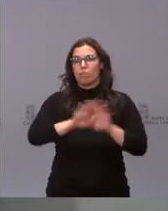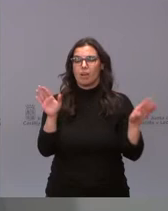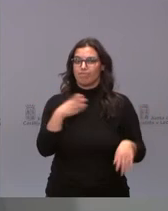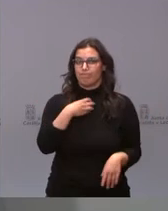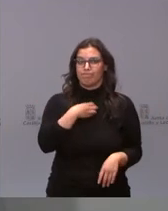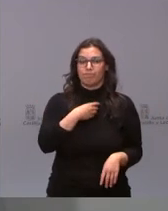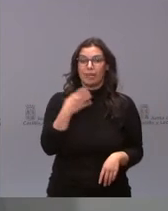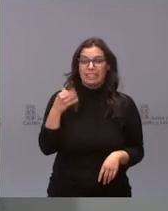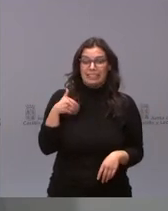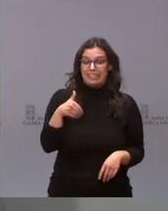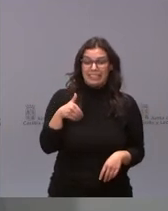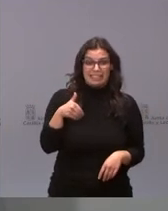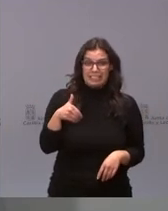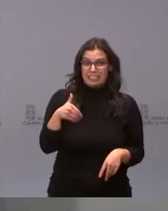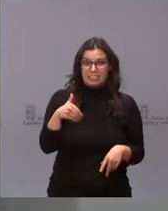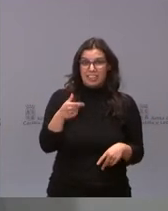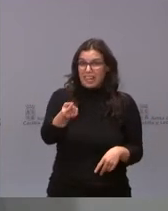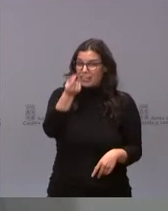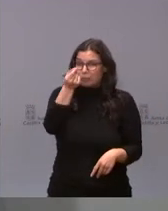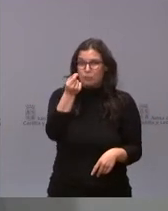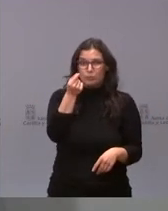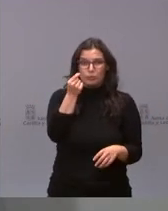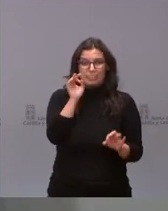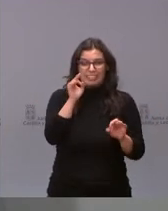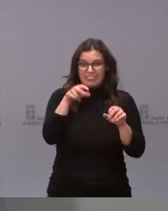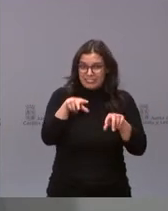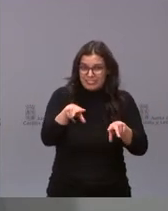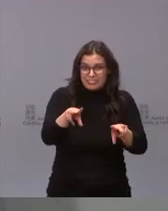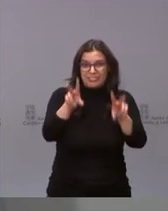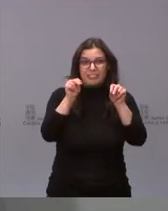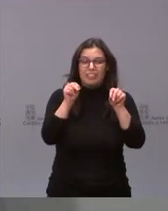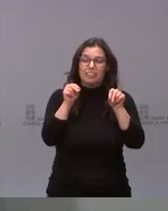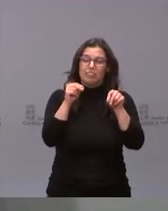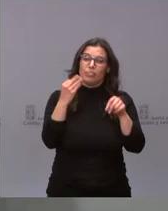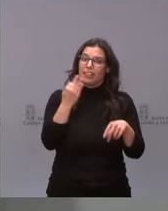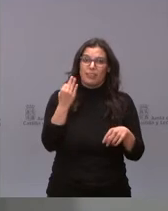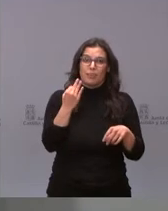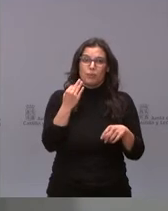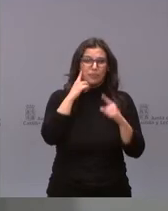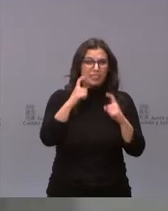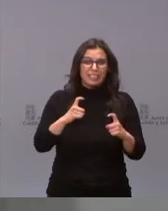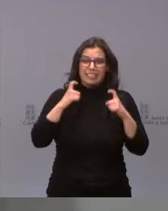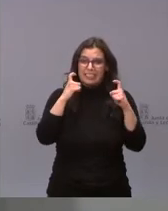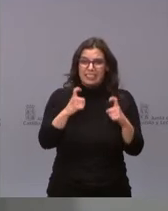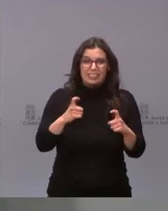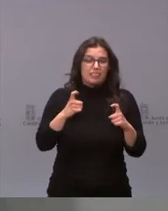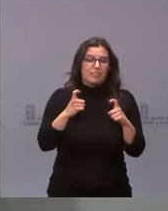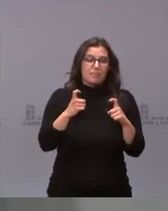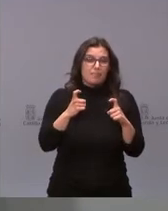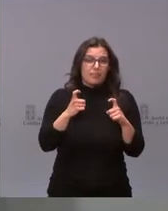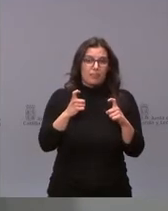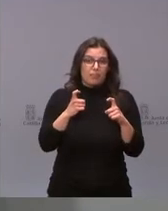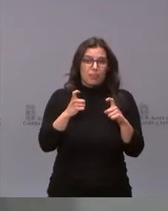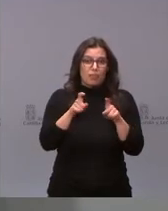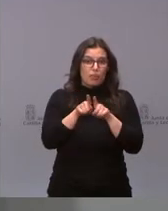cerca de la orilla, estamos a punto de llegar y tenemos que intentar no